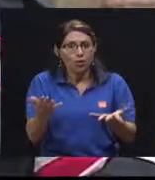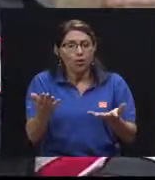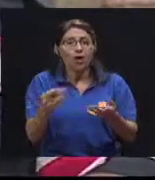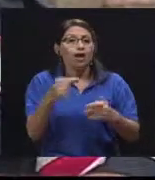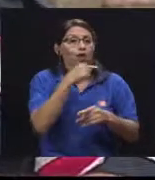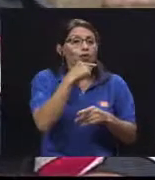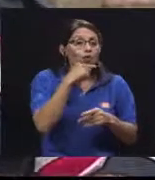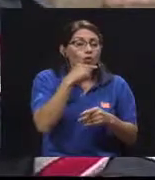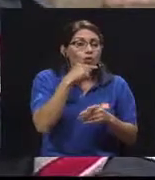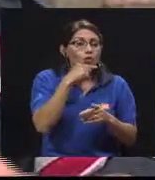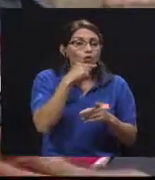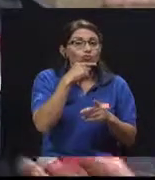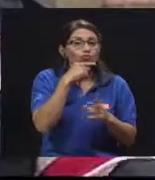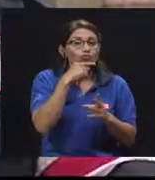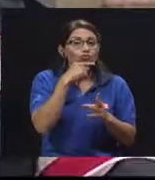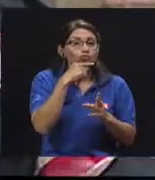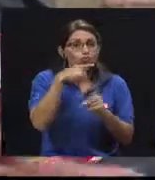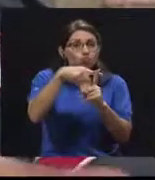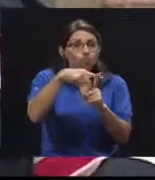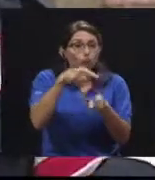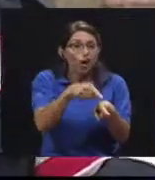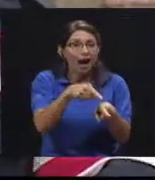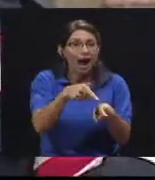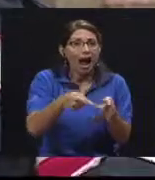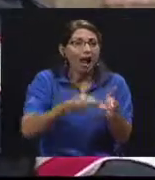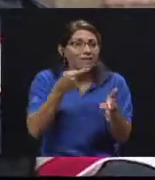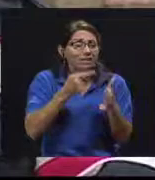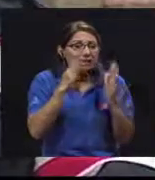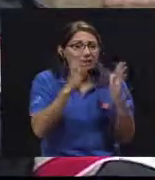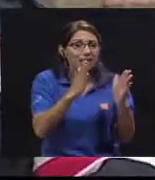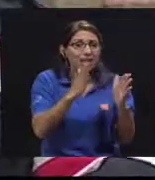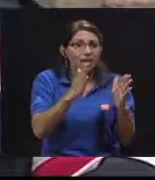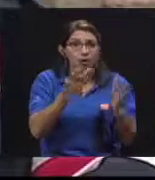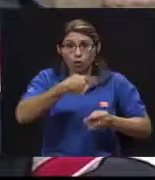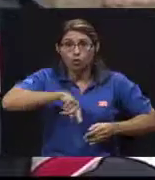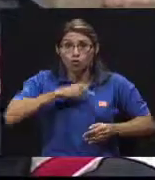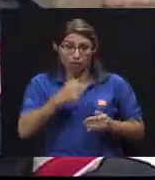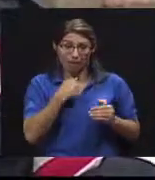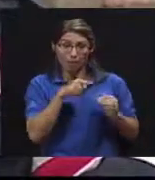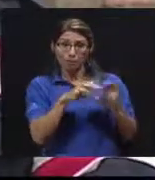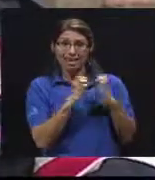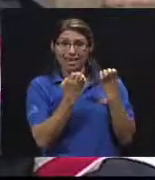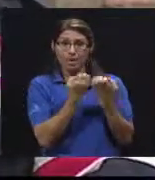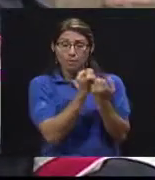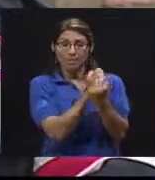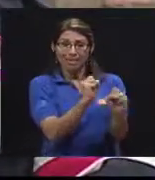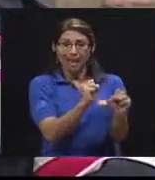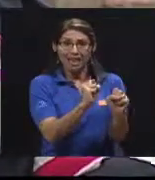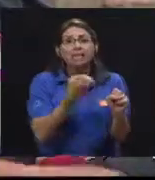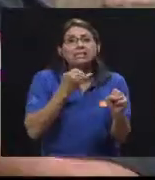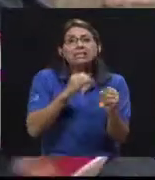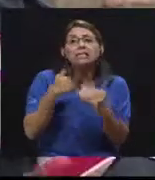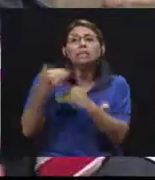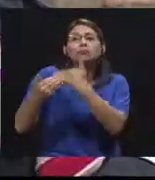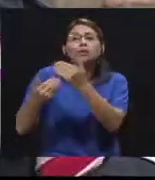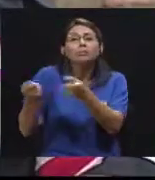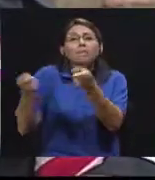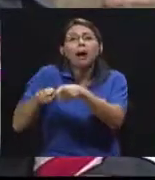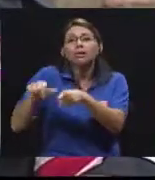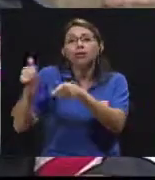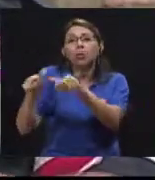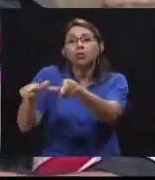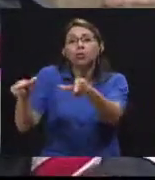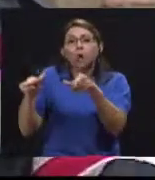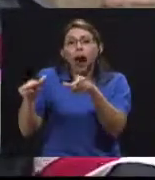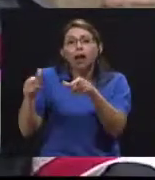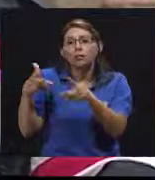compañeros de La Roja atendiendo a personas, incluso a veces teníamos el equipo de rescate. Si se hubiese presentado un accidente con vehículos o